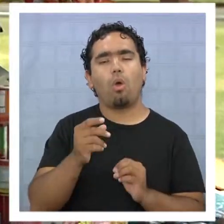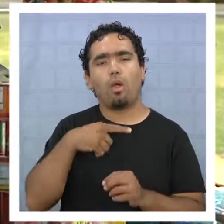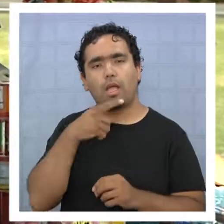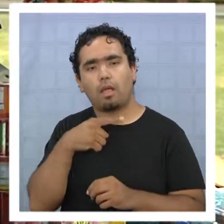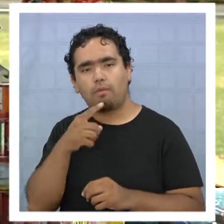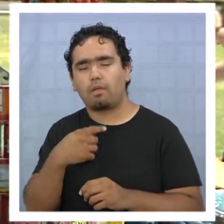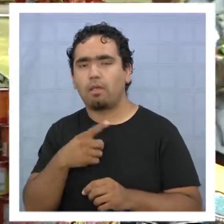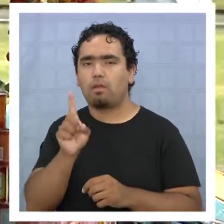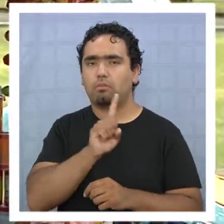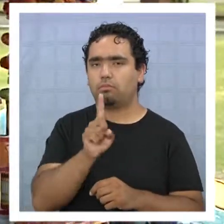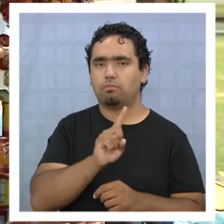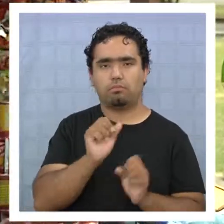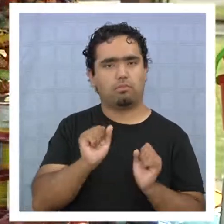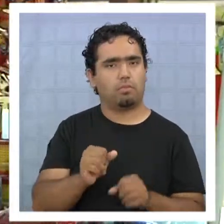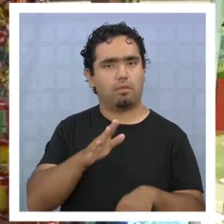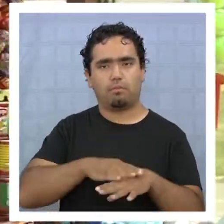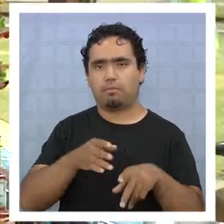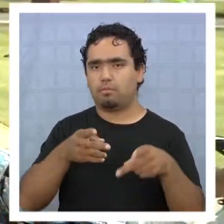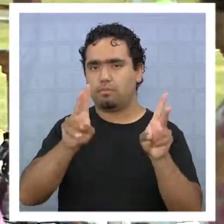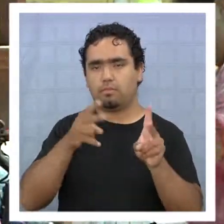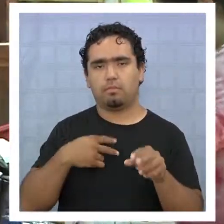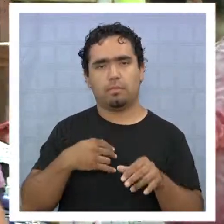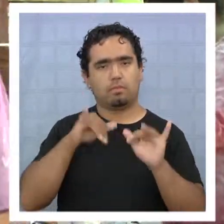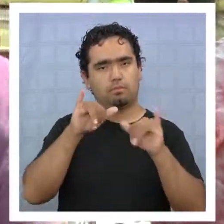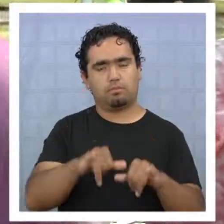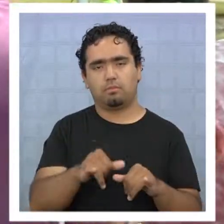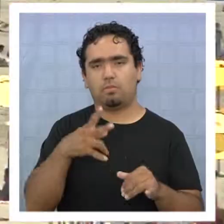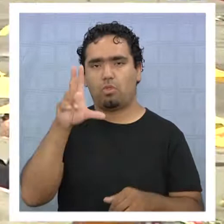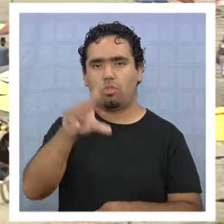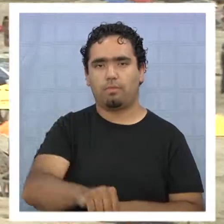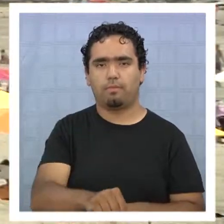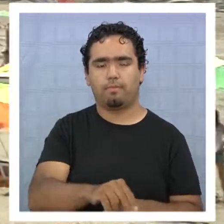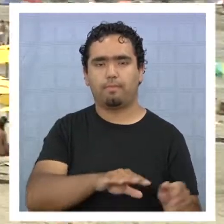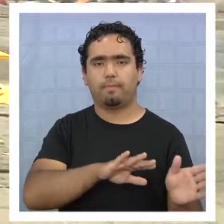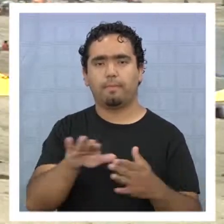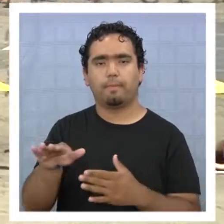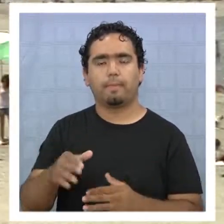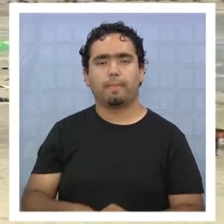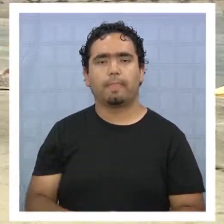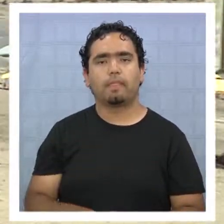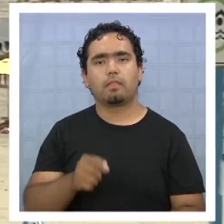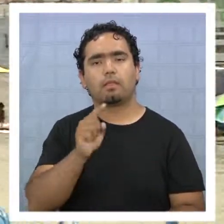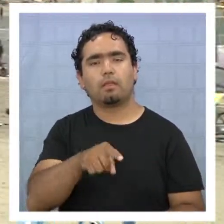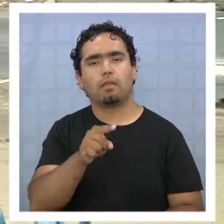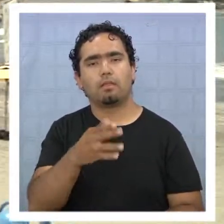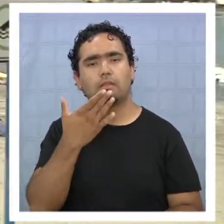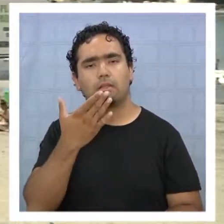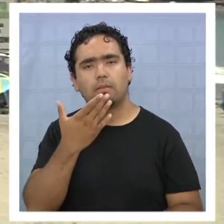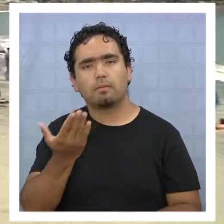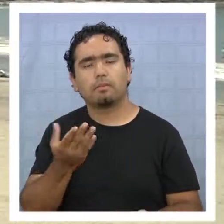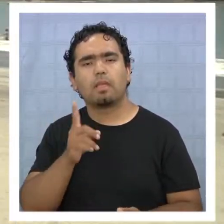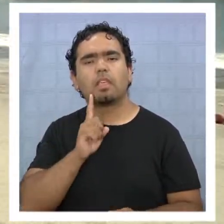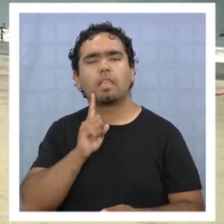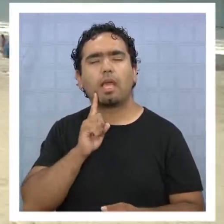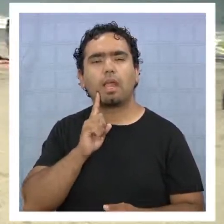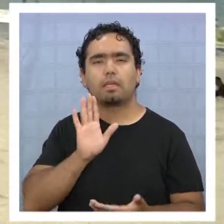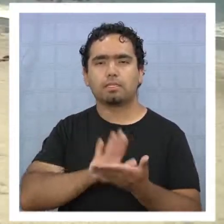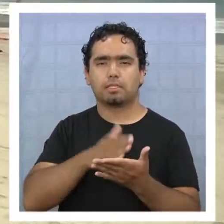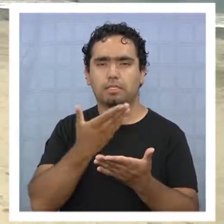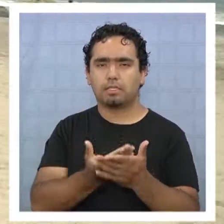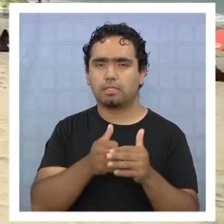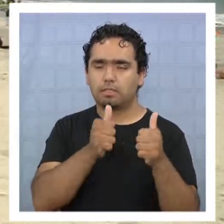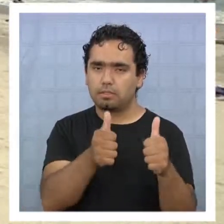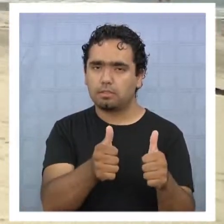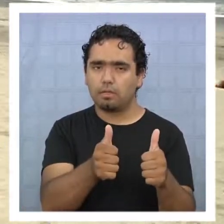no serán instalados en esta oportunidad, a pesar de ser muy apreciados por los turistas. Aquí interviene también